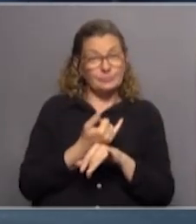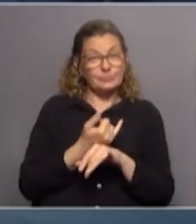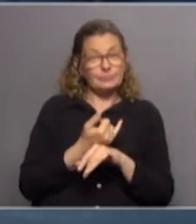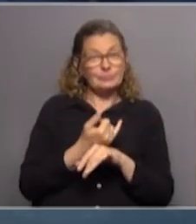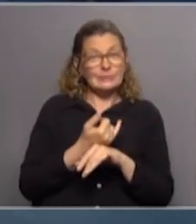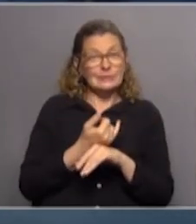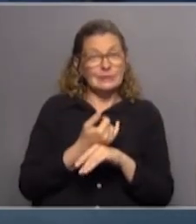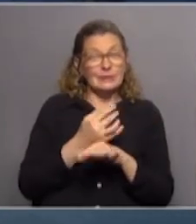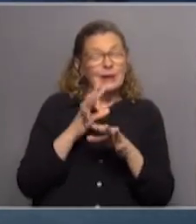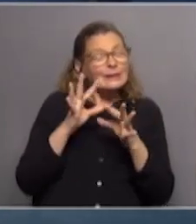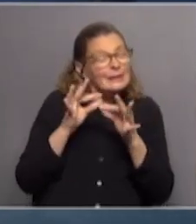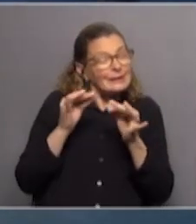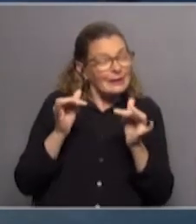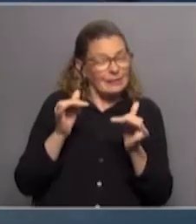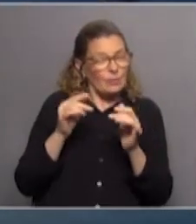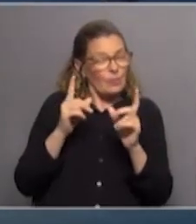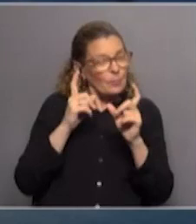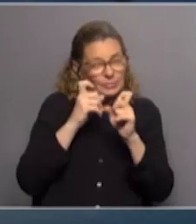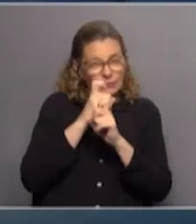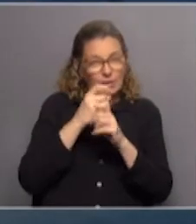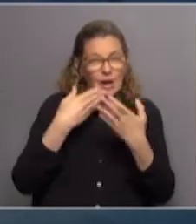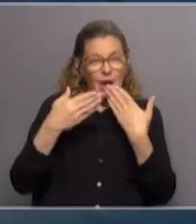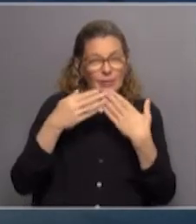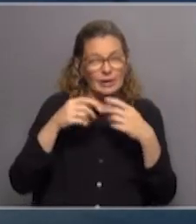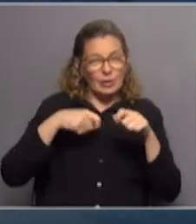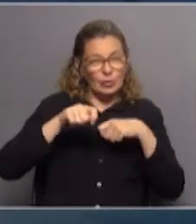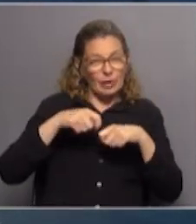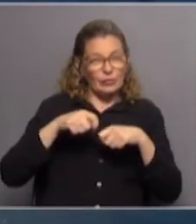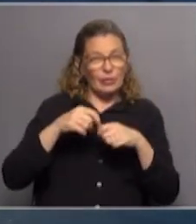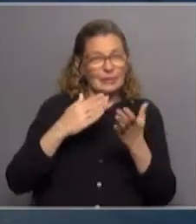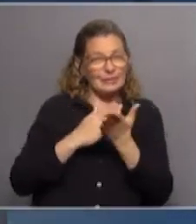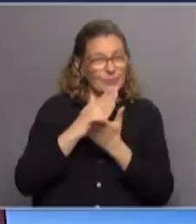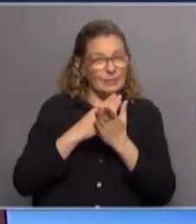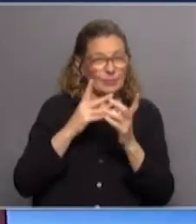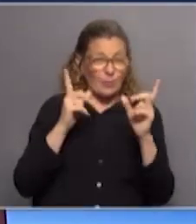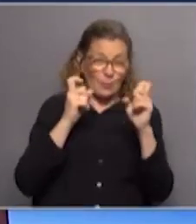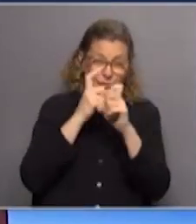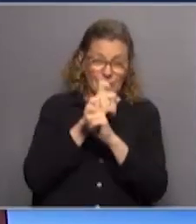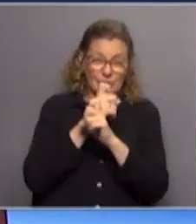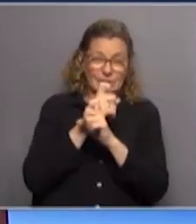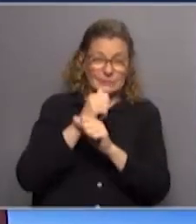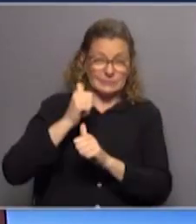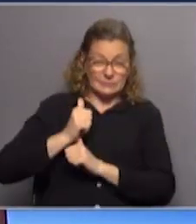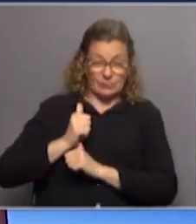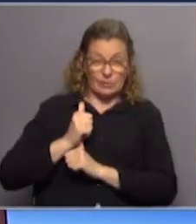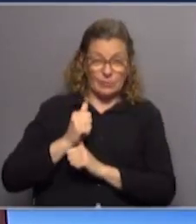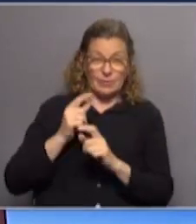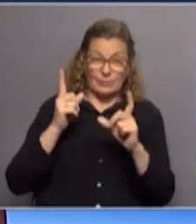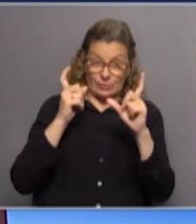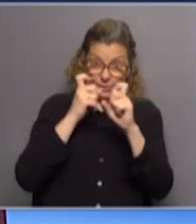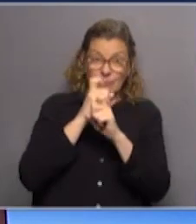delicados que hablan de la negociación interna de una coalición que siempre es complicada y hemos visto que con Cabildo abierto lo ha sido